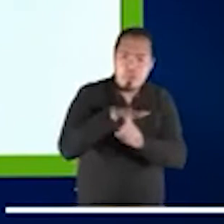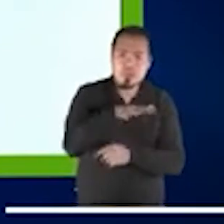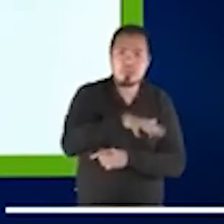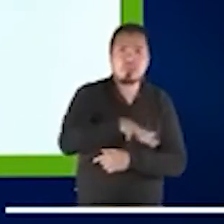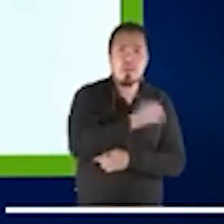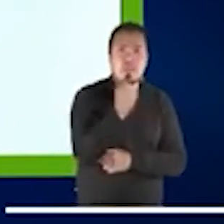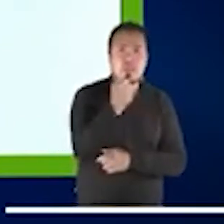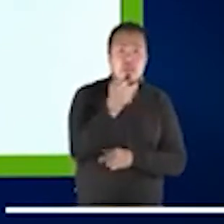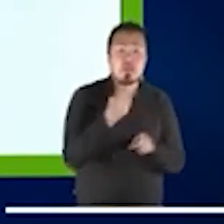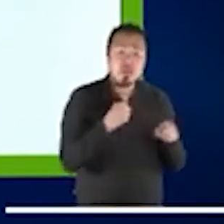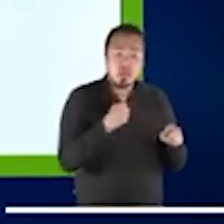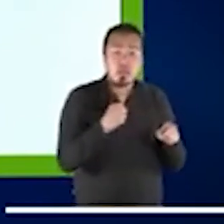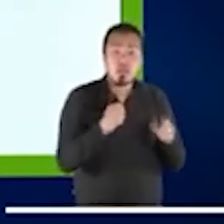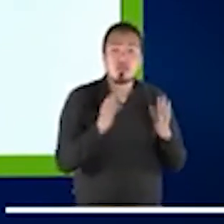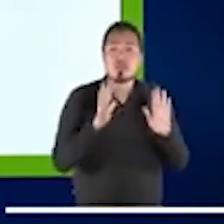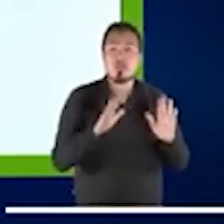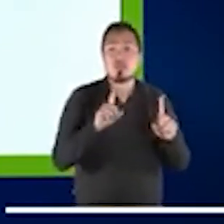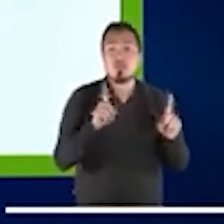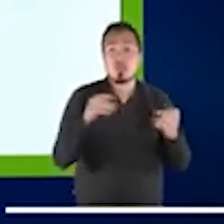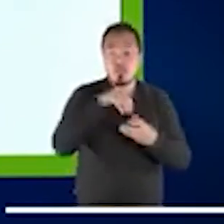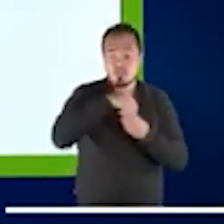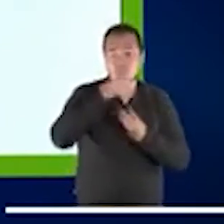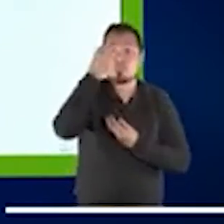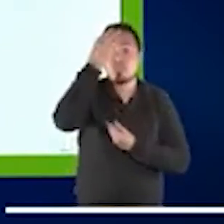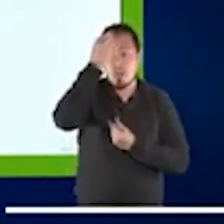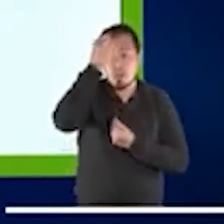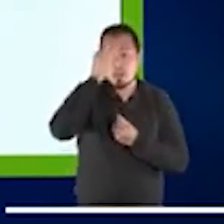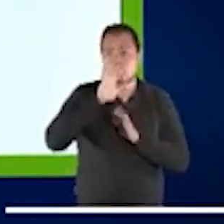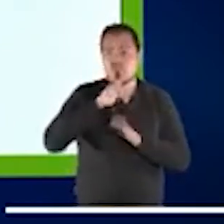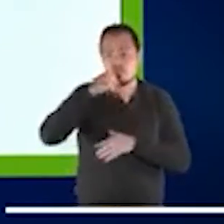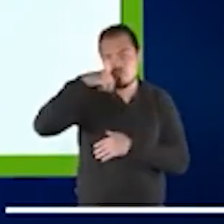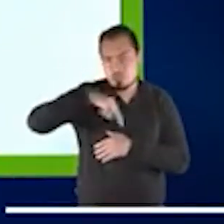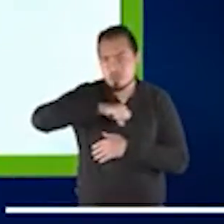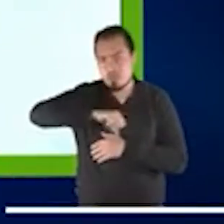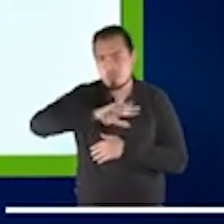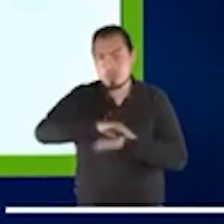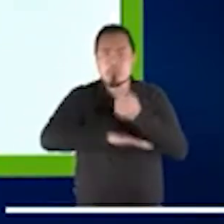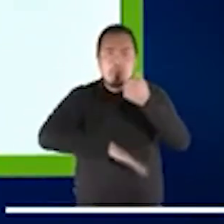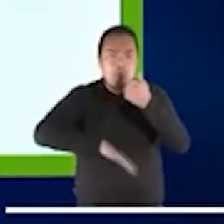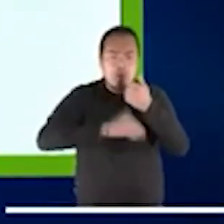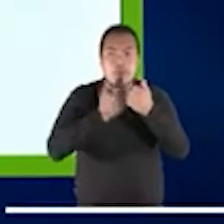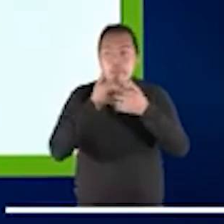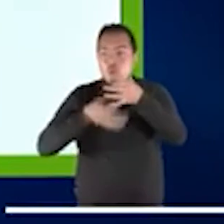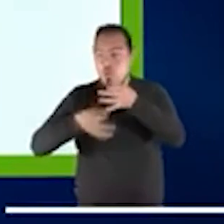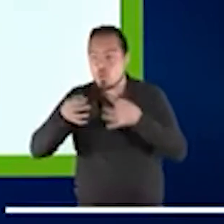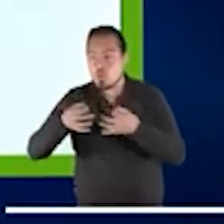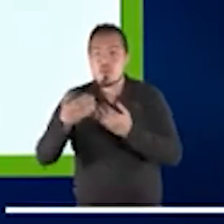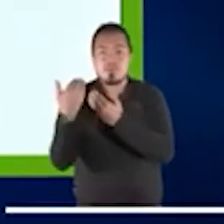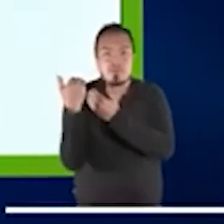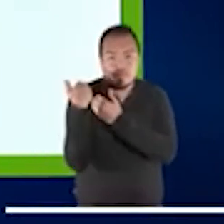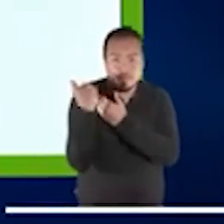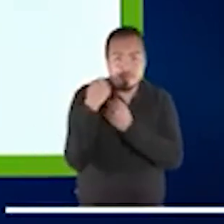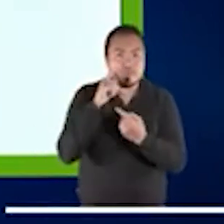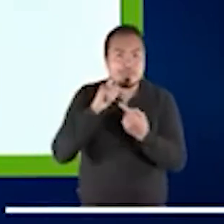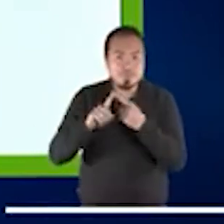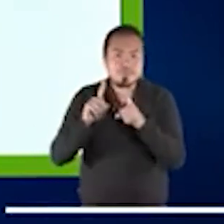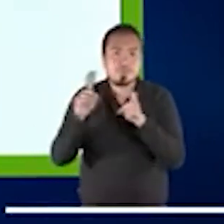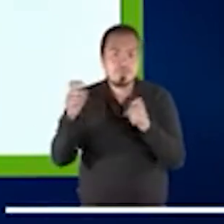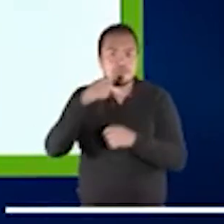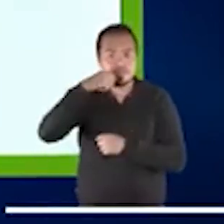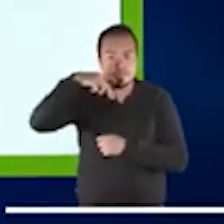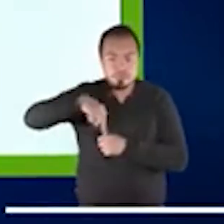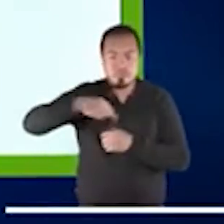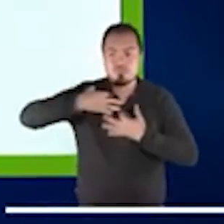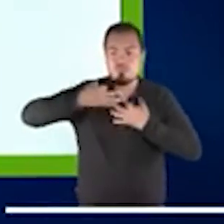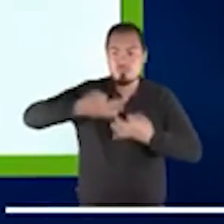trabajo viene hecho con unos valores humanos muy básicos, como la justicia, la responsabilidad, el respeto de la dignidad humana y